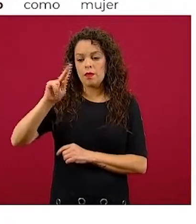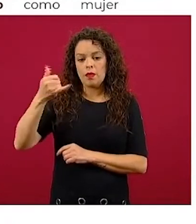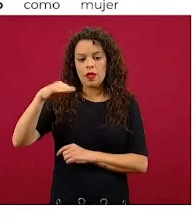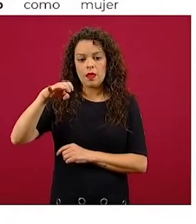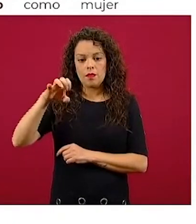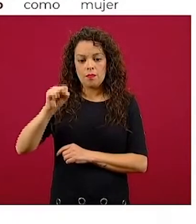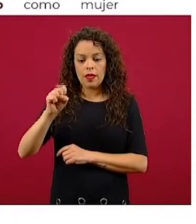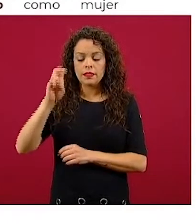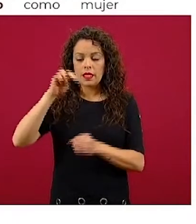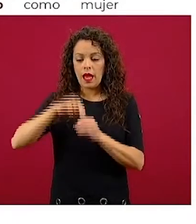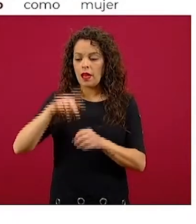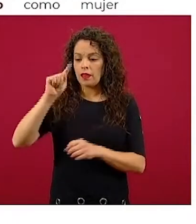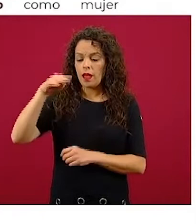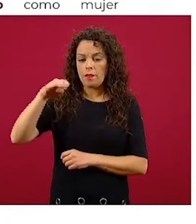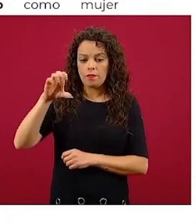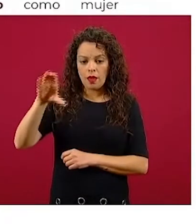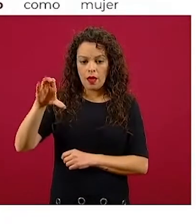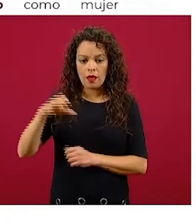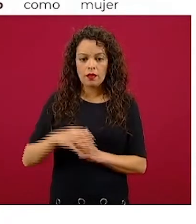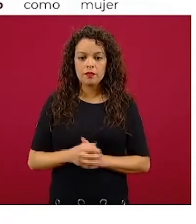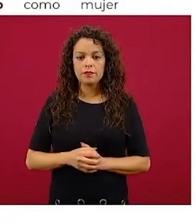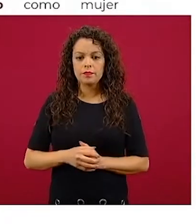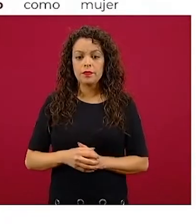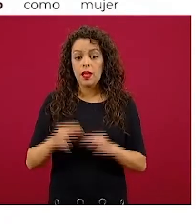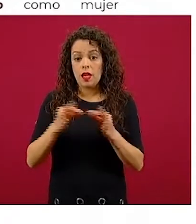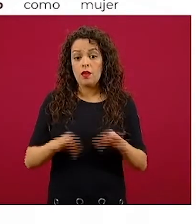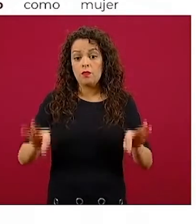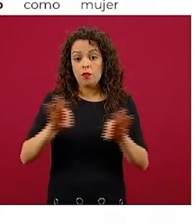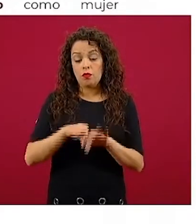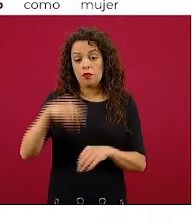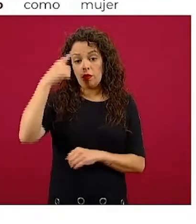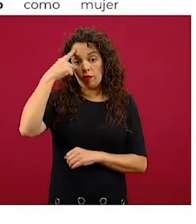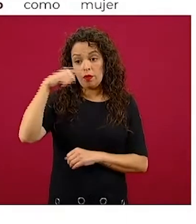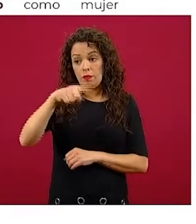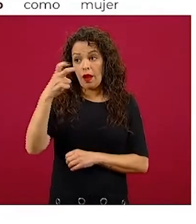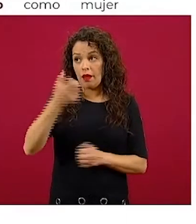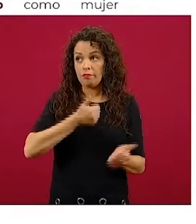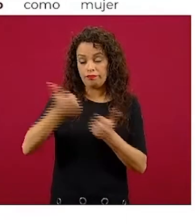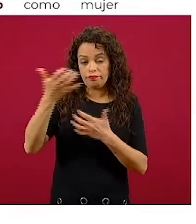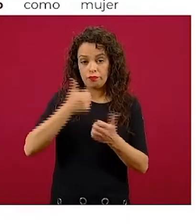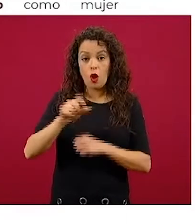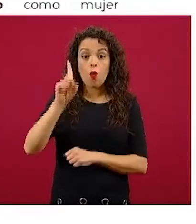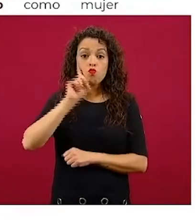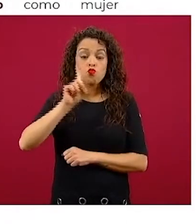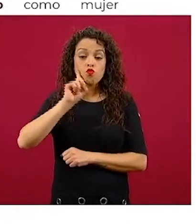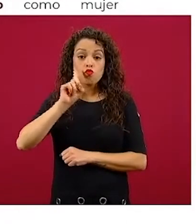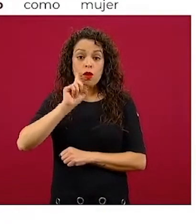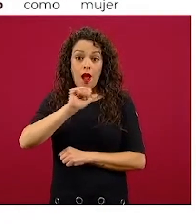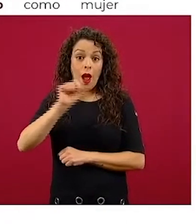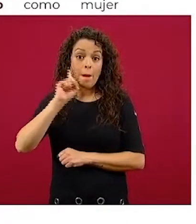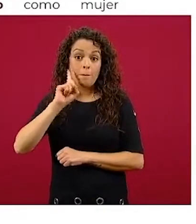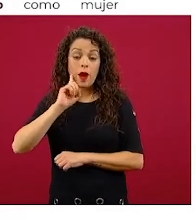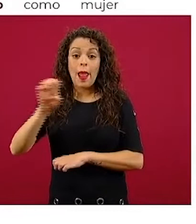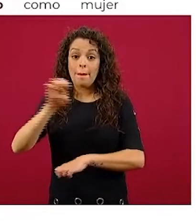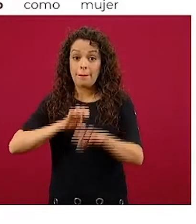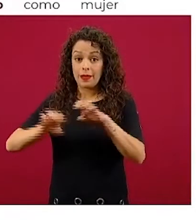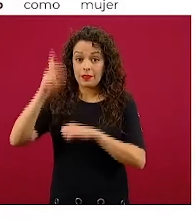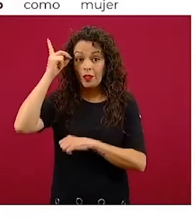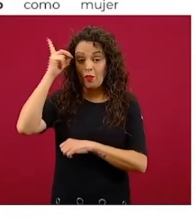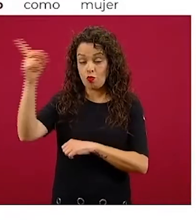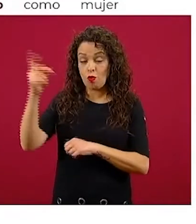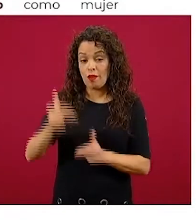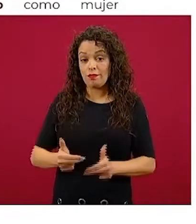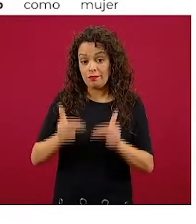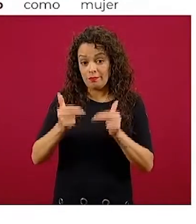sobre factoraje financiero, que también es muy importante en las exportaciones, mujeres empresarias, que traemos ahí específicamente créditos para mujeres